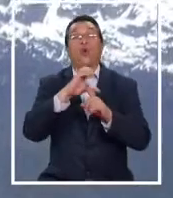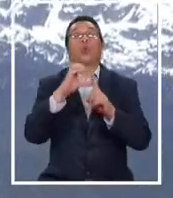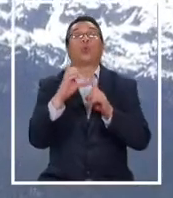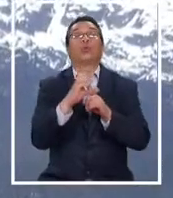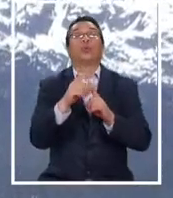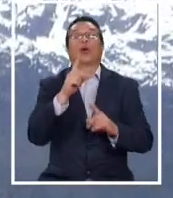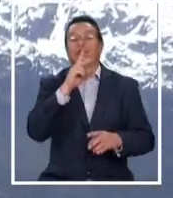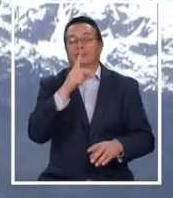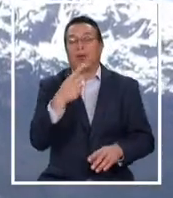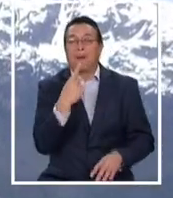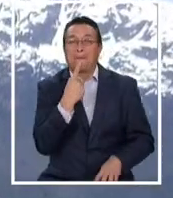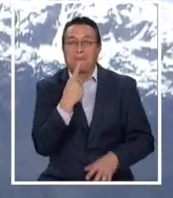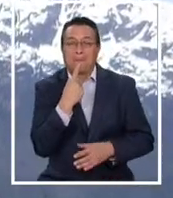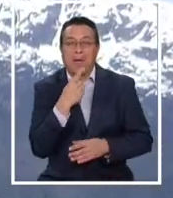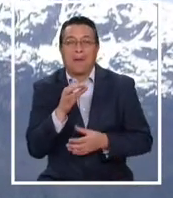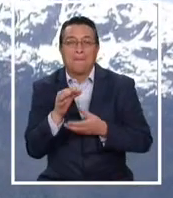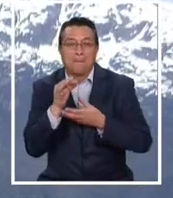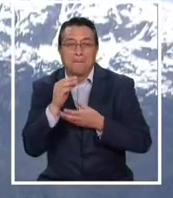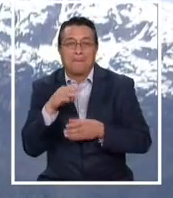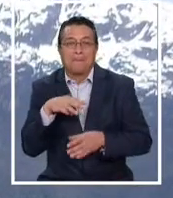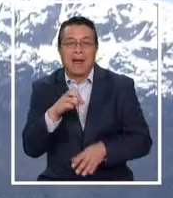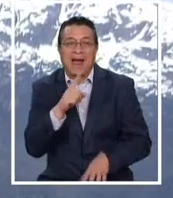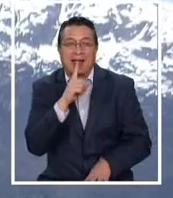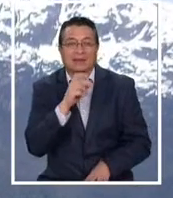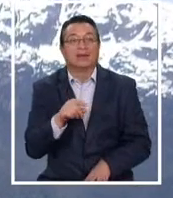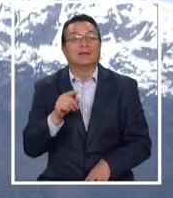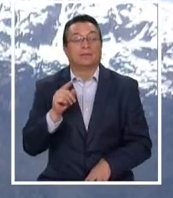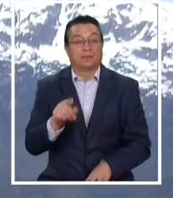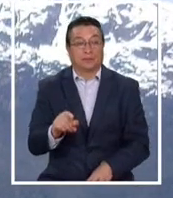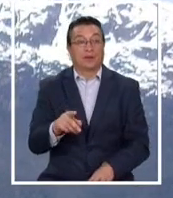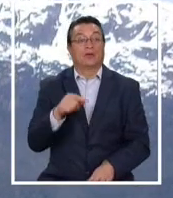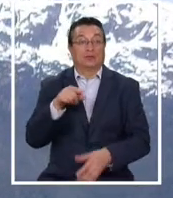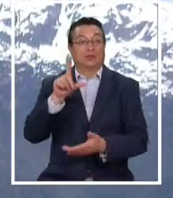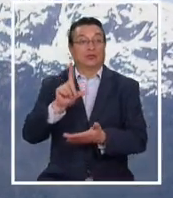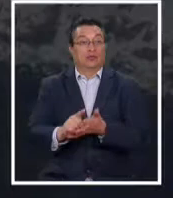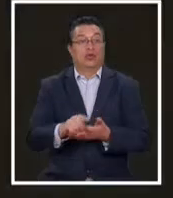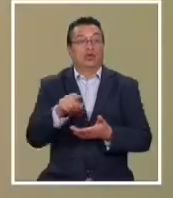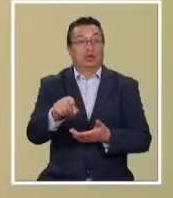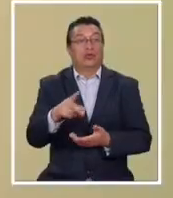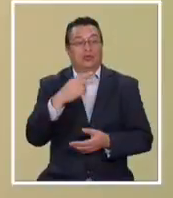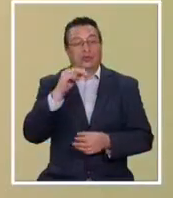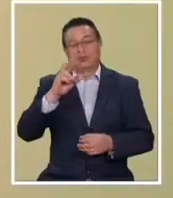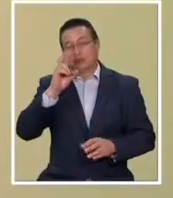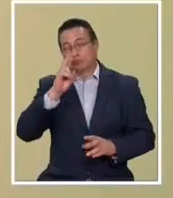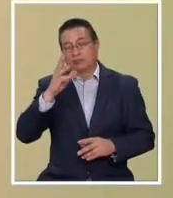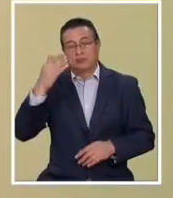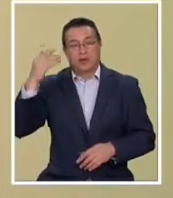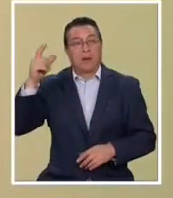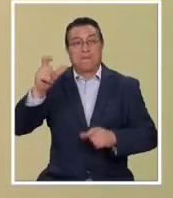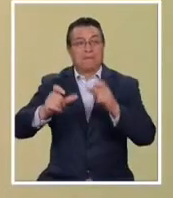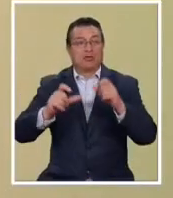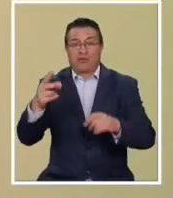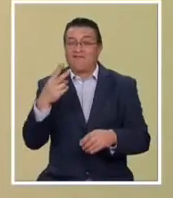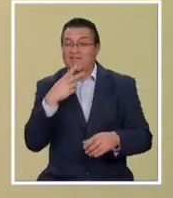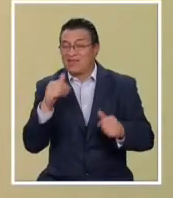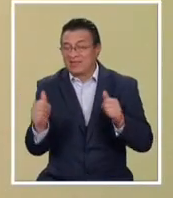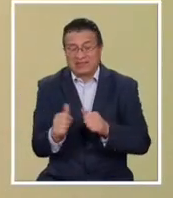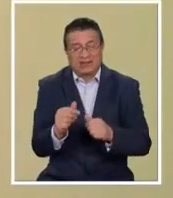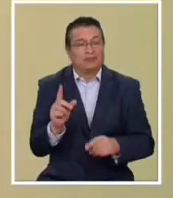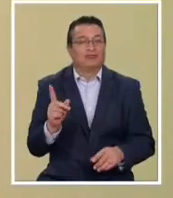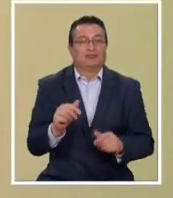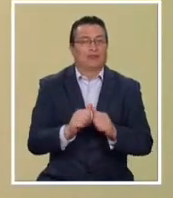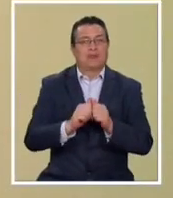que predomina en esta región. Este volcán es en un lugar muy isolado, no hay muchas personas que viven cerca,